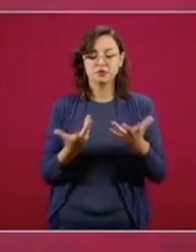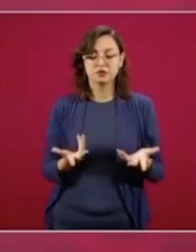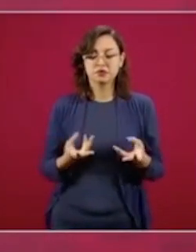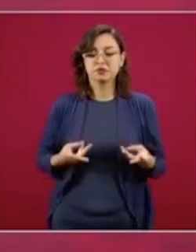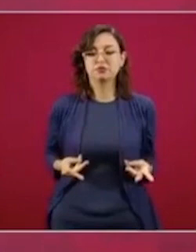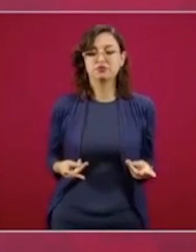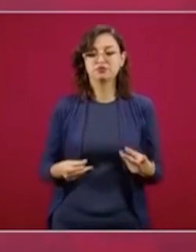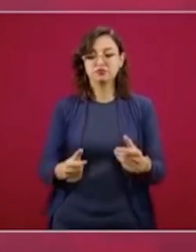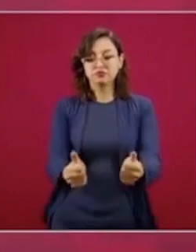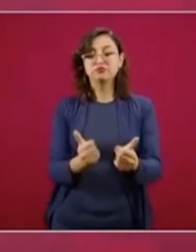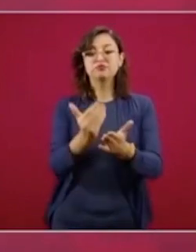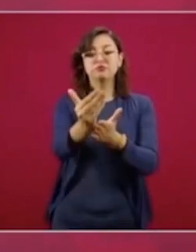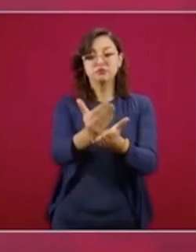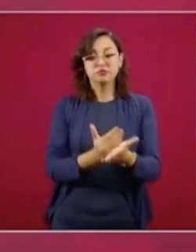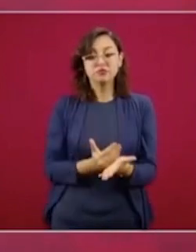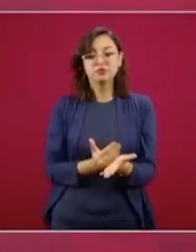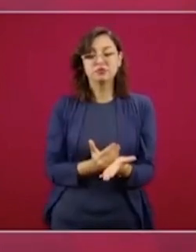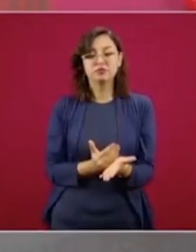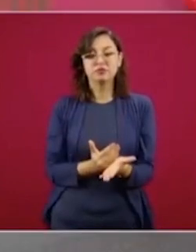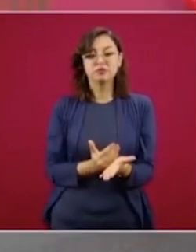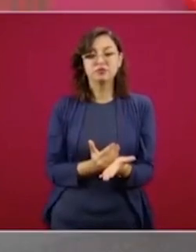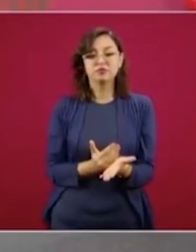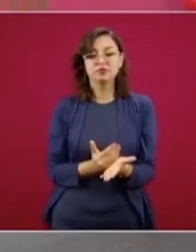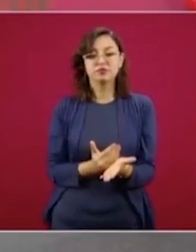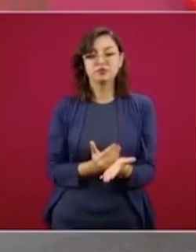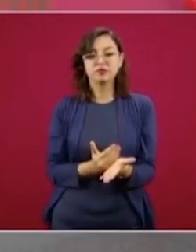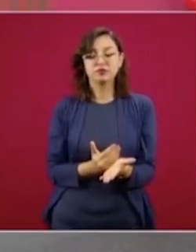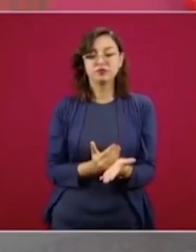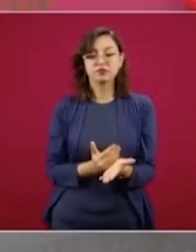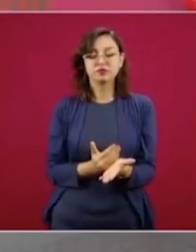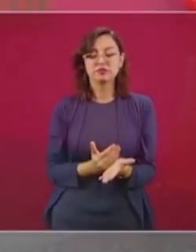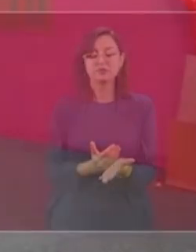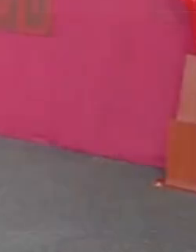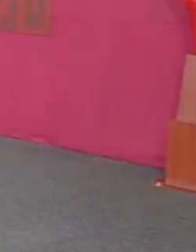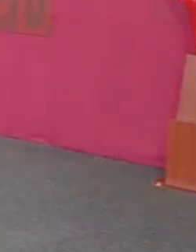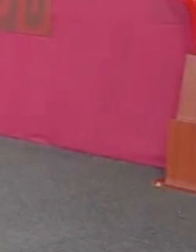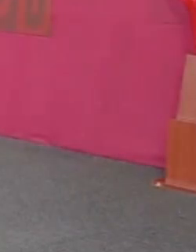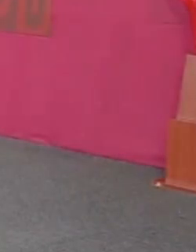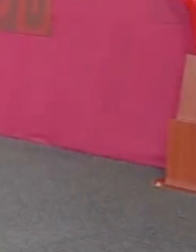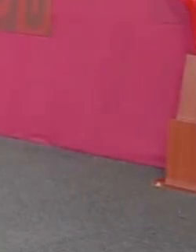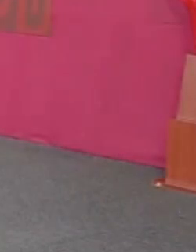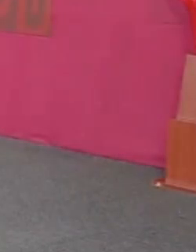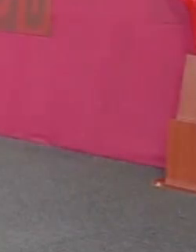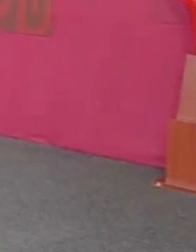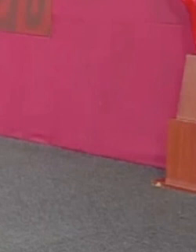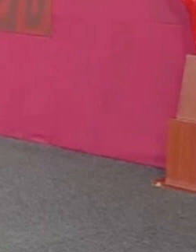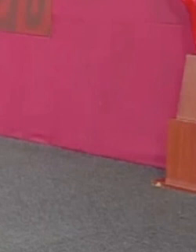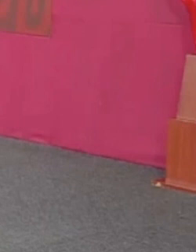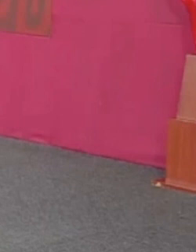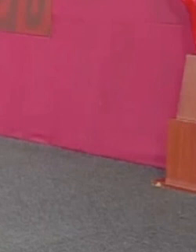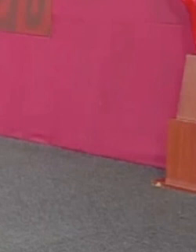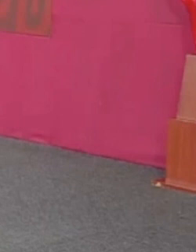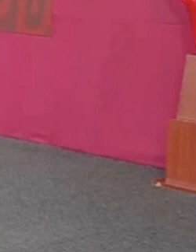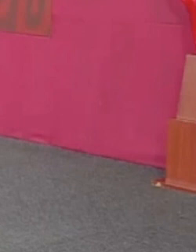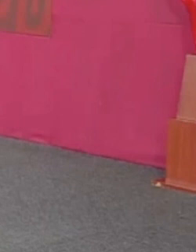corriente sin afectar a los trabajadores.